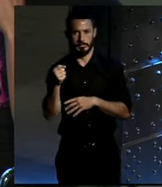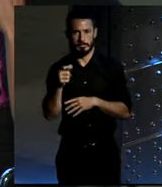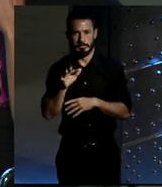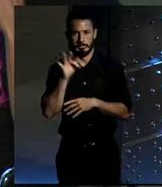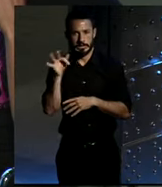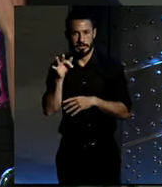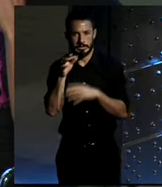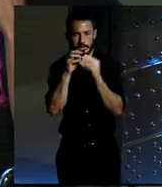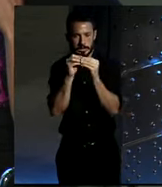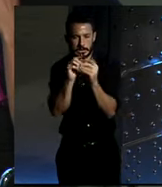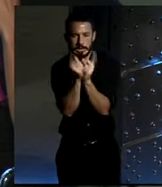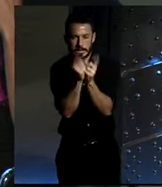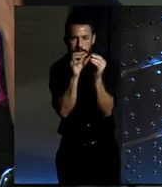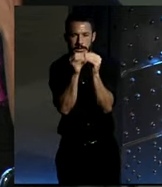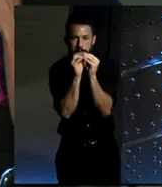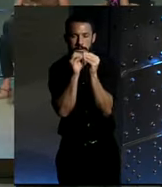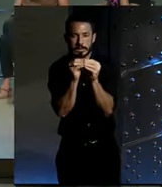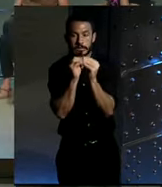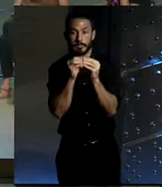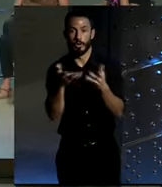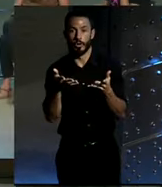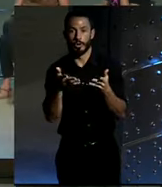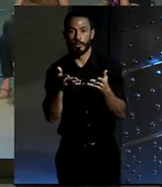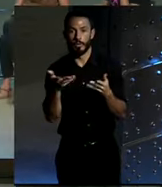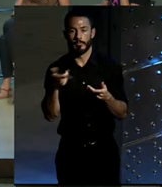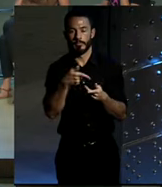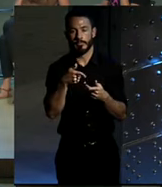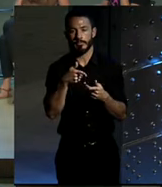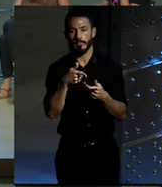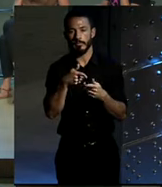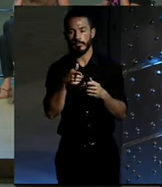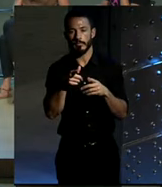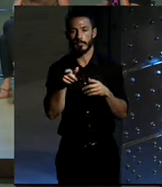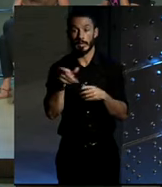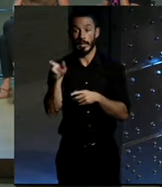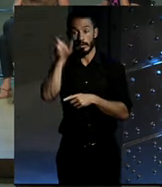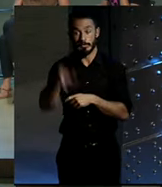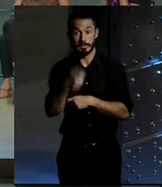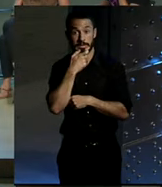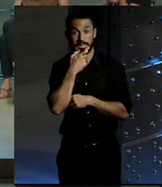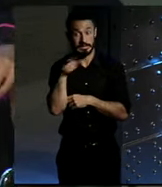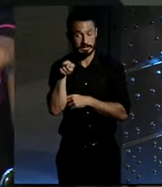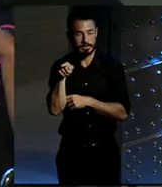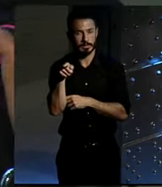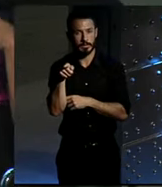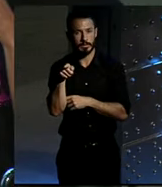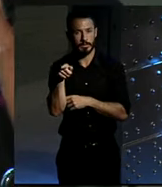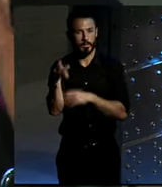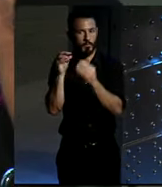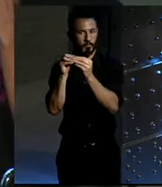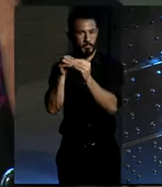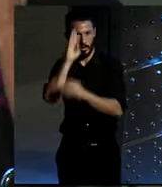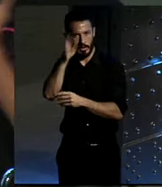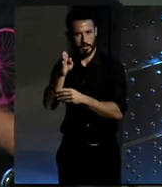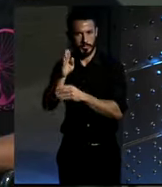modificada. Pero todo el... Sí, todo el tipo de Inglaterra en cuestión los fabrica directamente